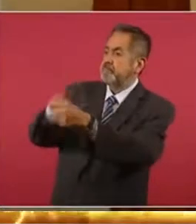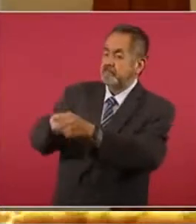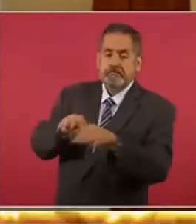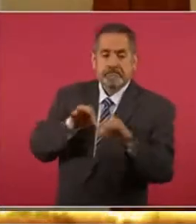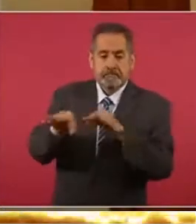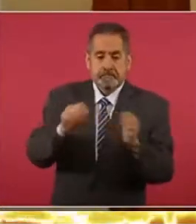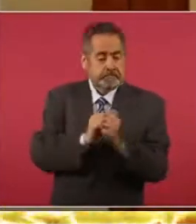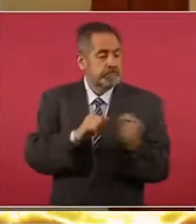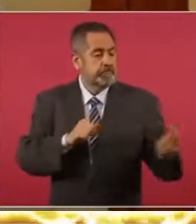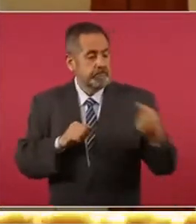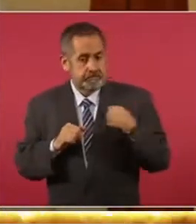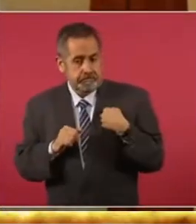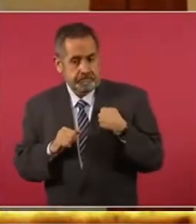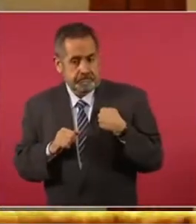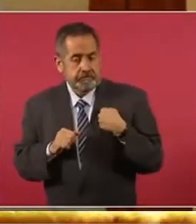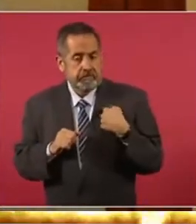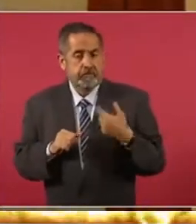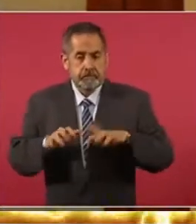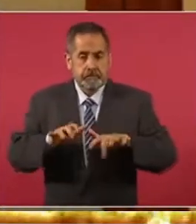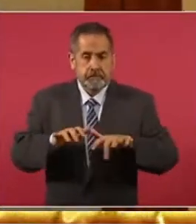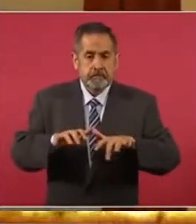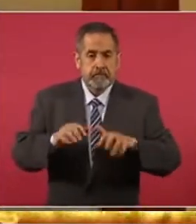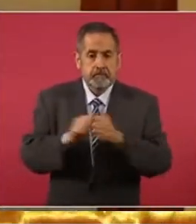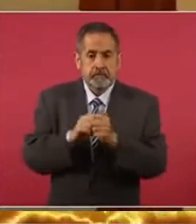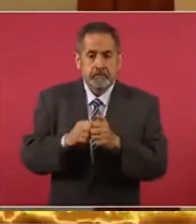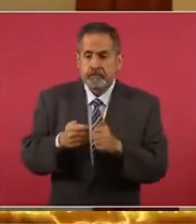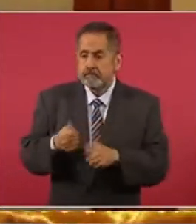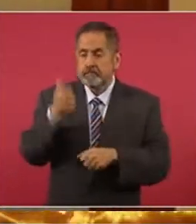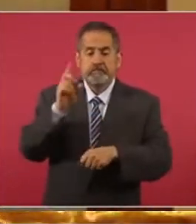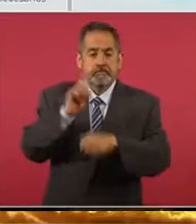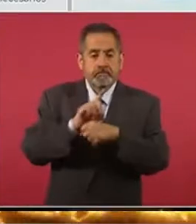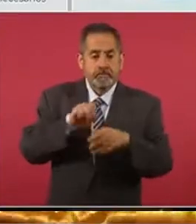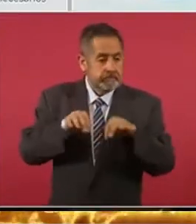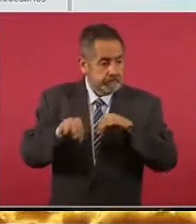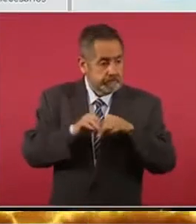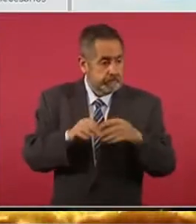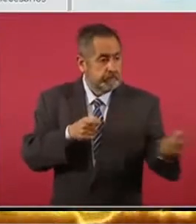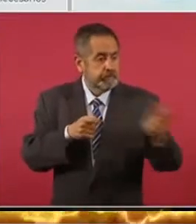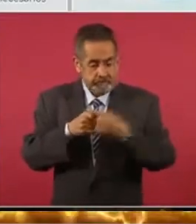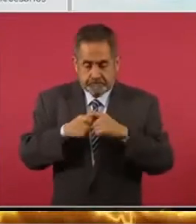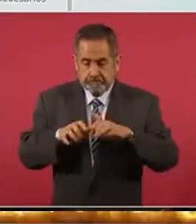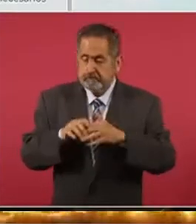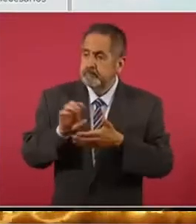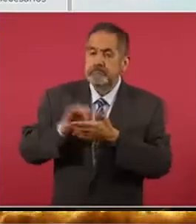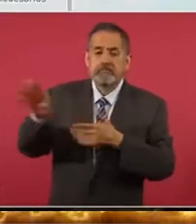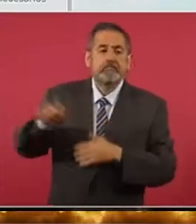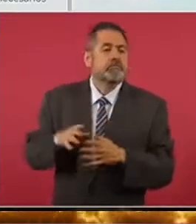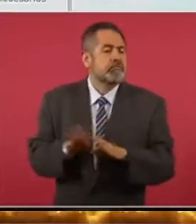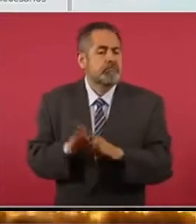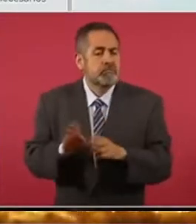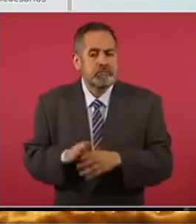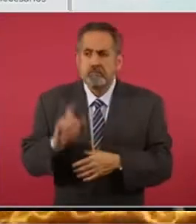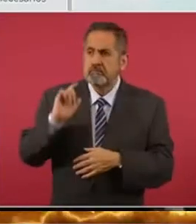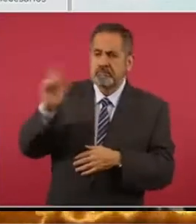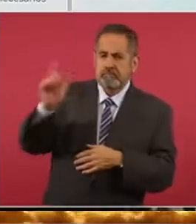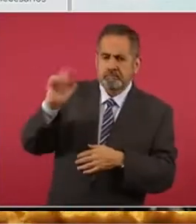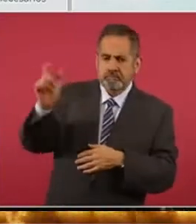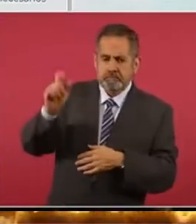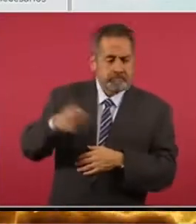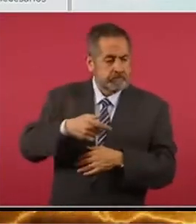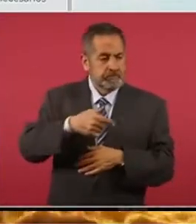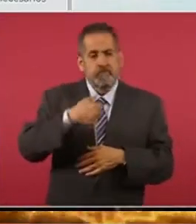trabajadoras del hogar desde el primer día de trabajo. El pago se efectúa por cada